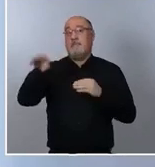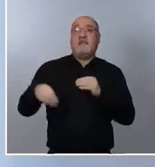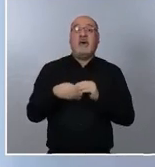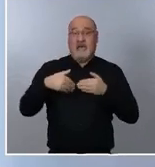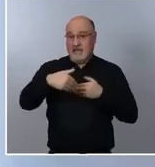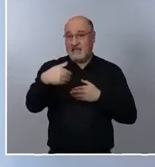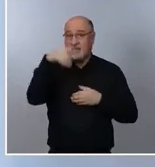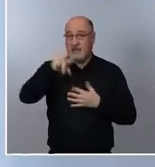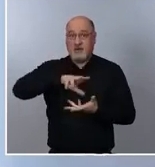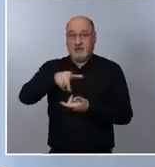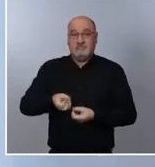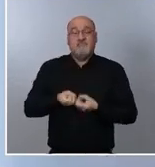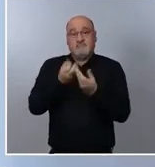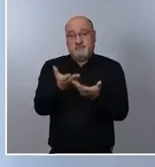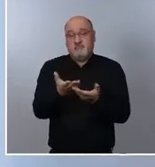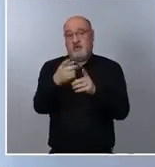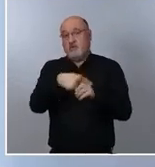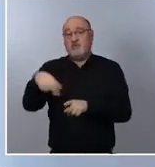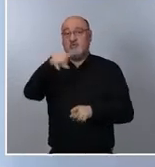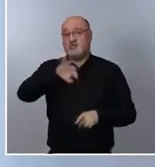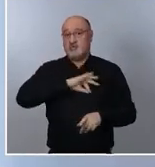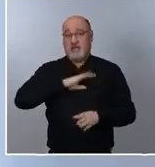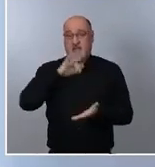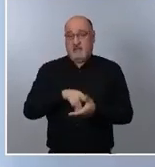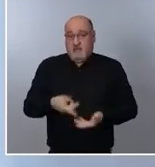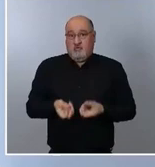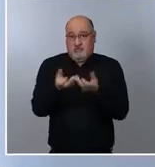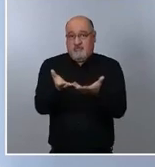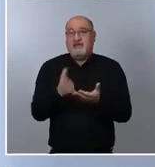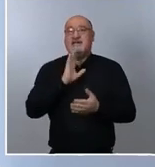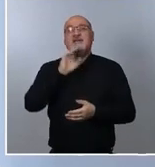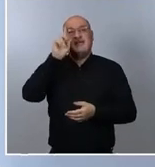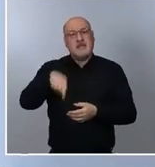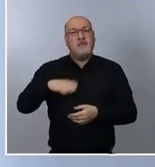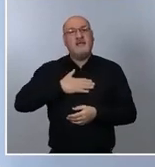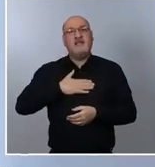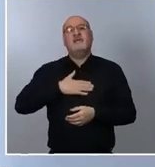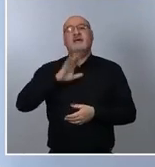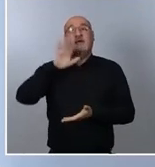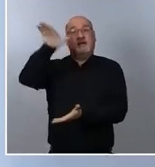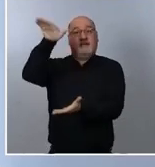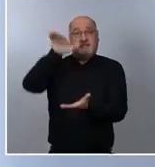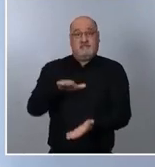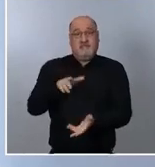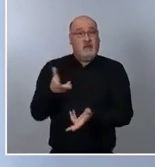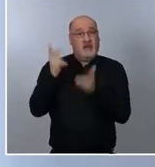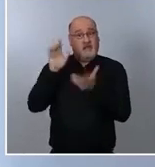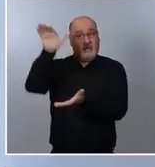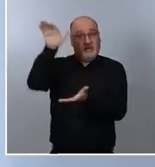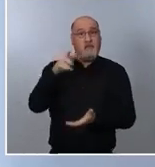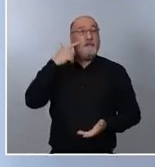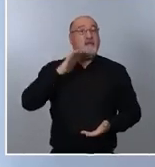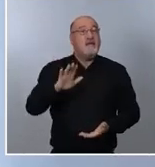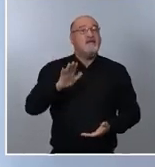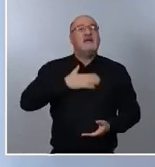que quiero compartir con ustedes en el día de hoy, que ya tenemos el delivery, la entrega, las previsiones de AstraZeneca